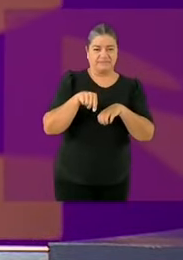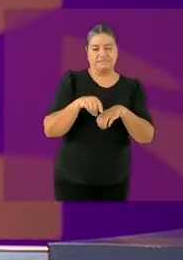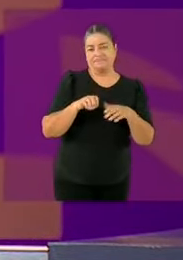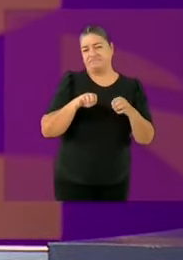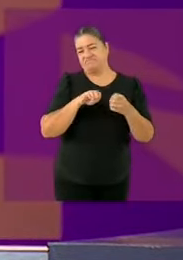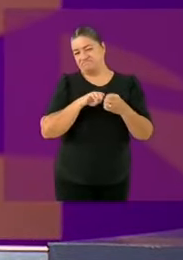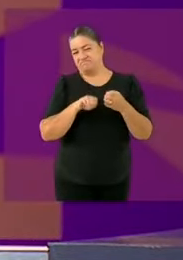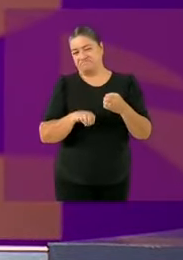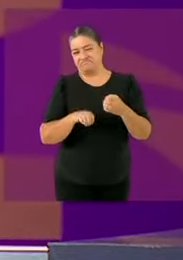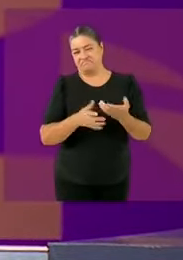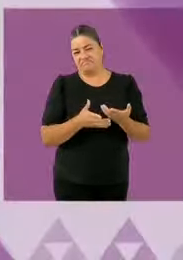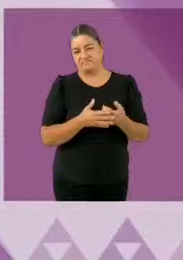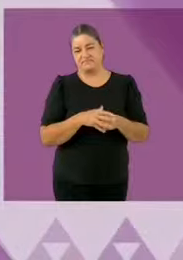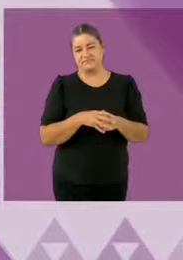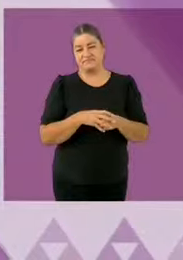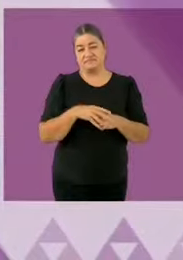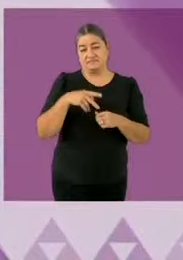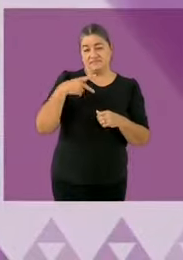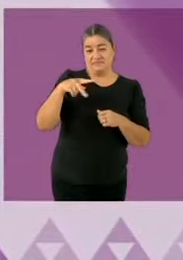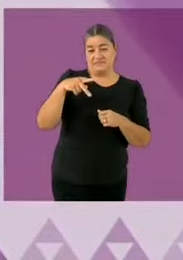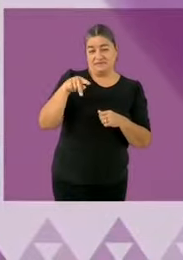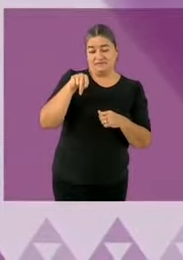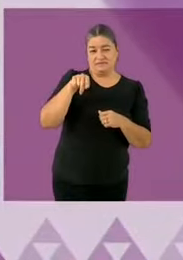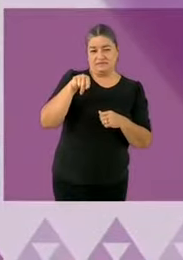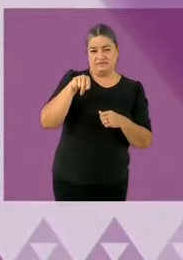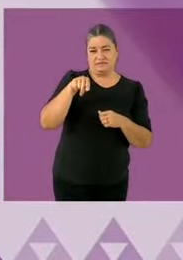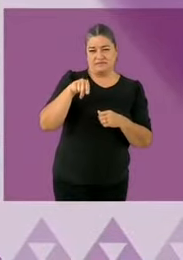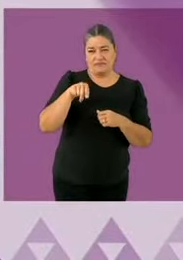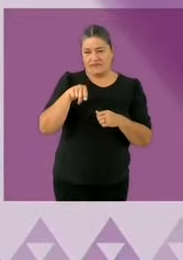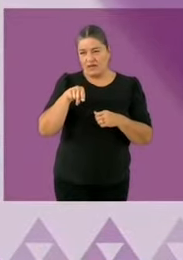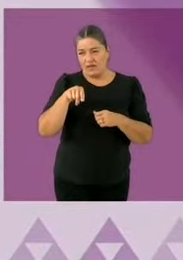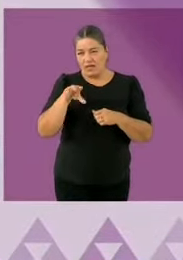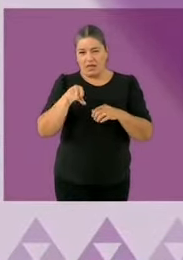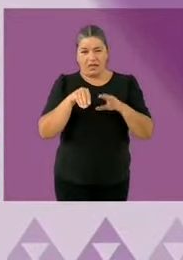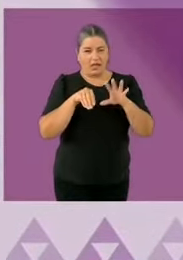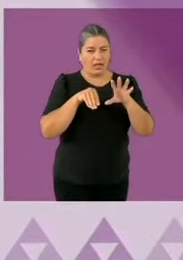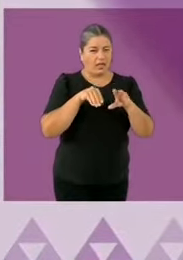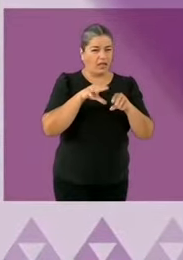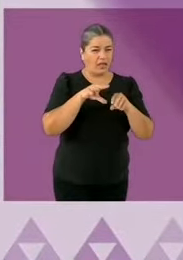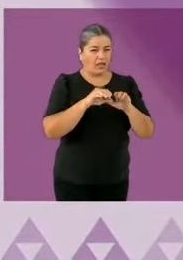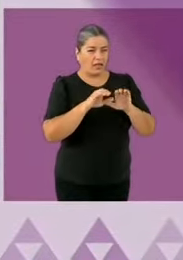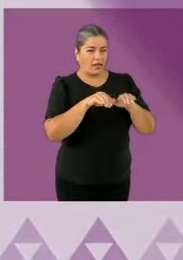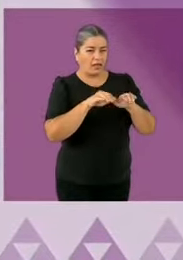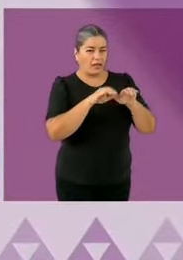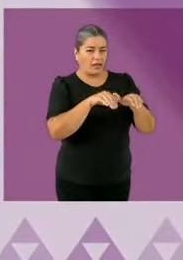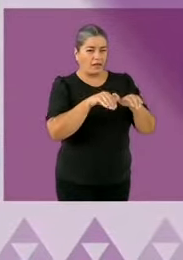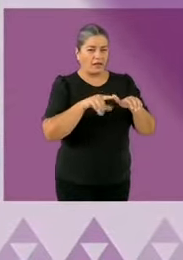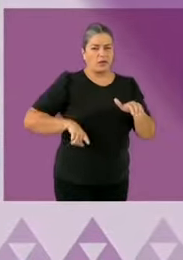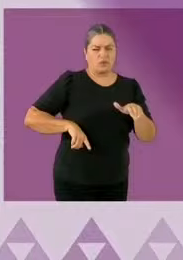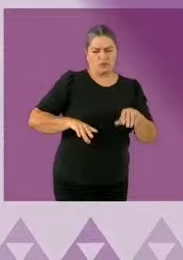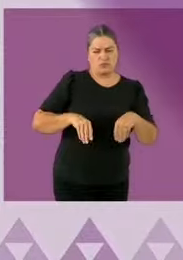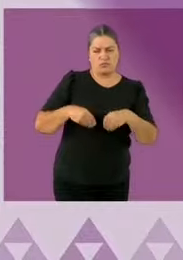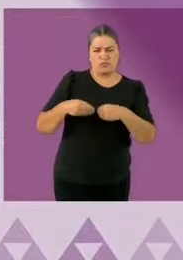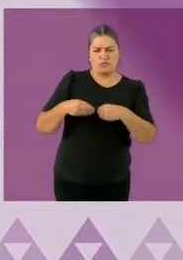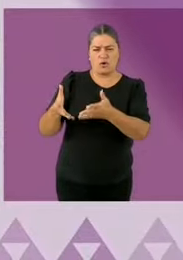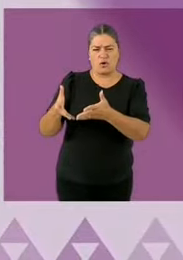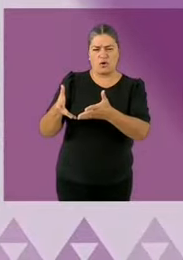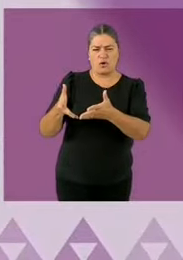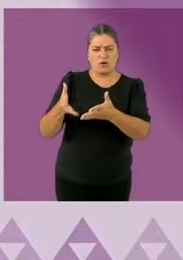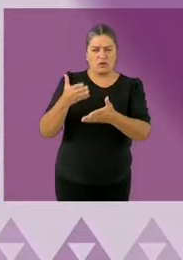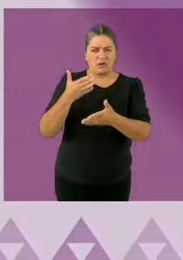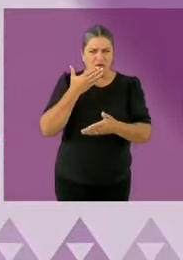ha tenido decenas de contratos, o más de una decena de contratos, por adjudicación directa. Y por el otro lado,